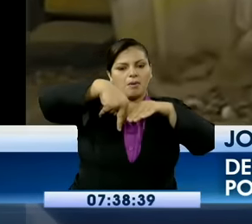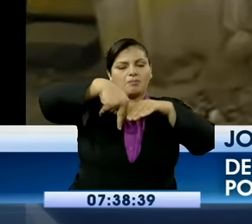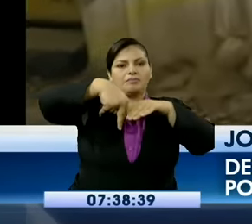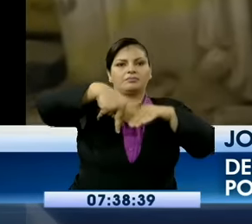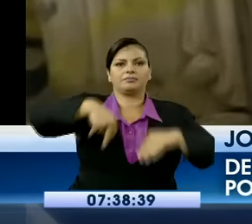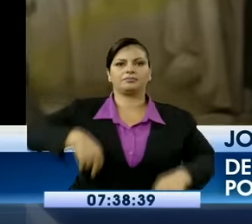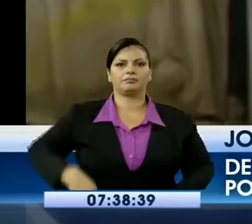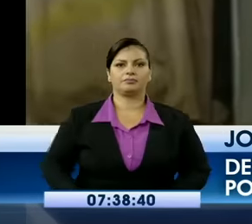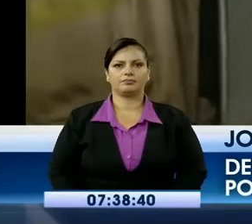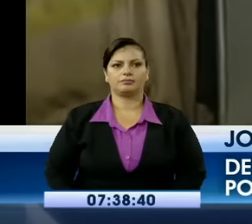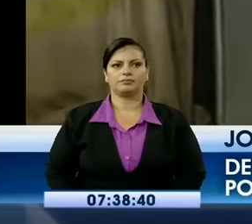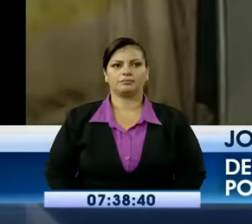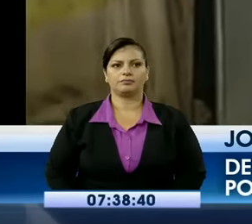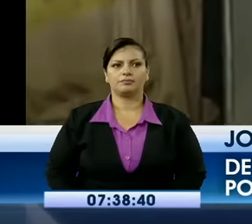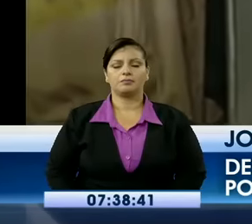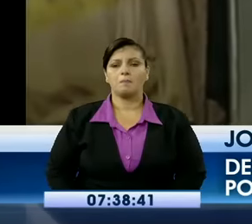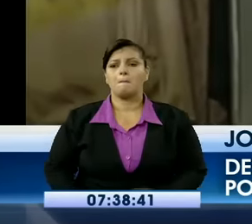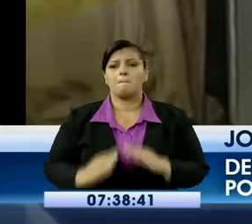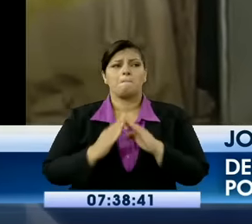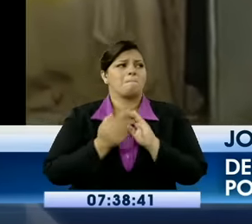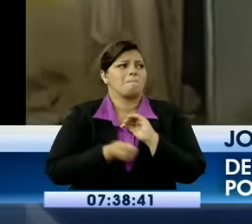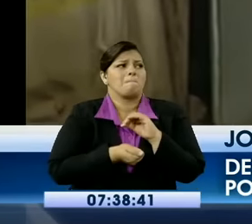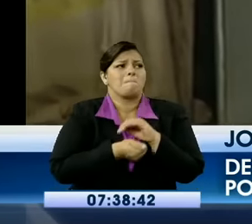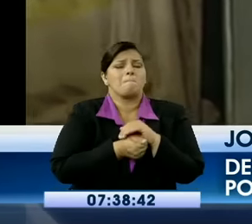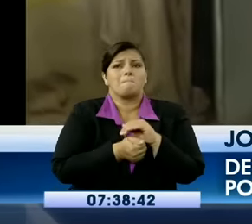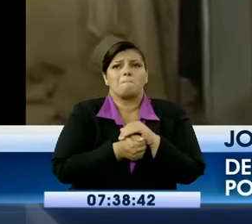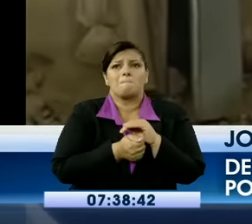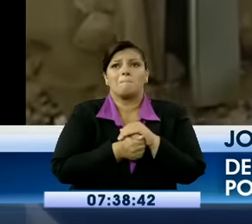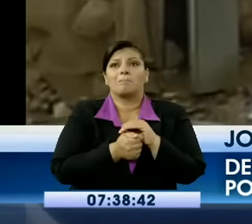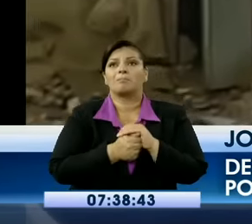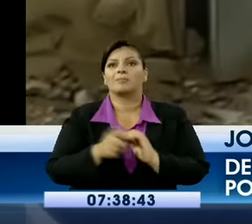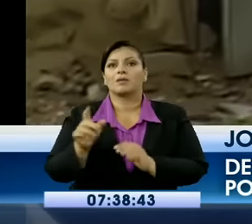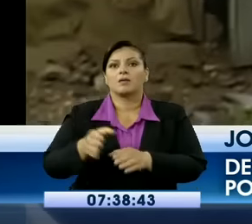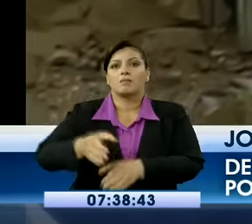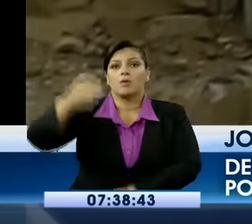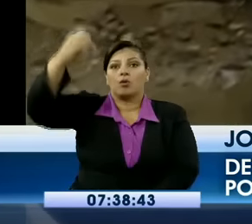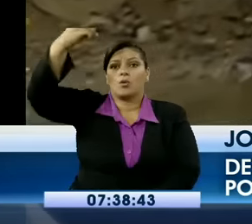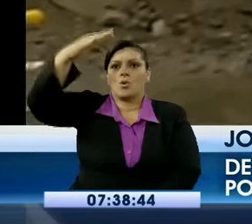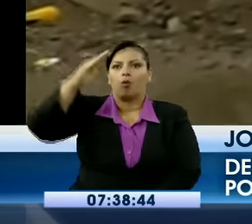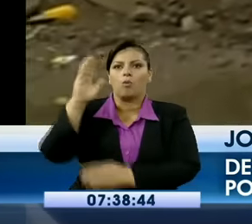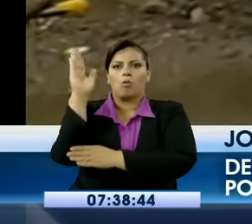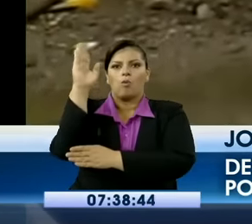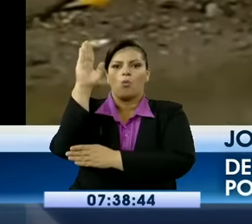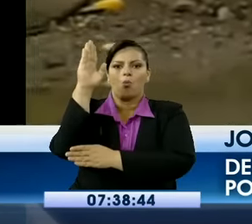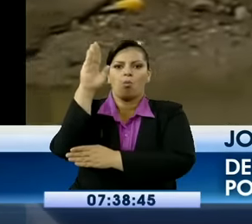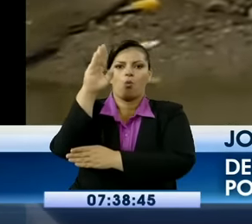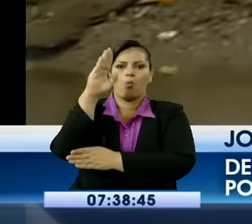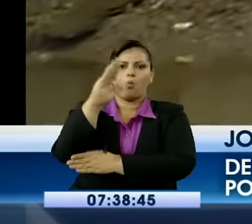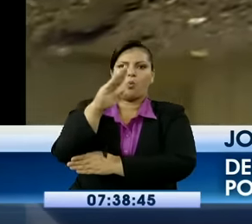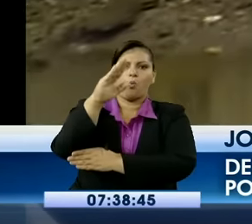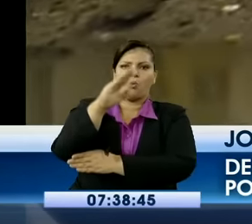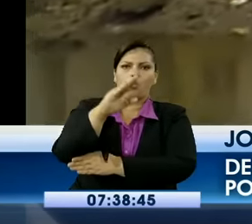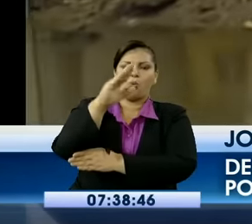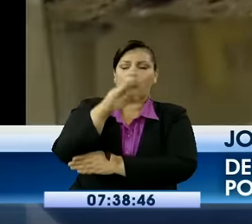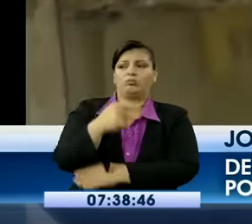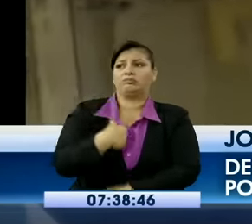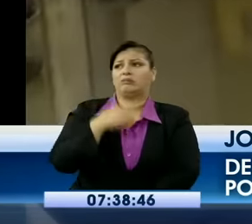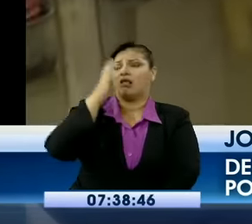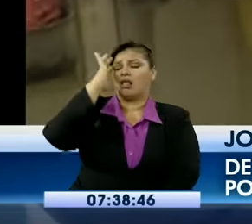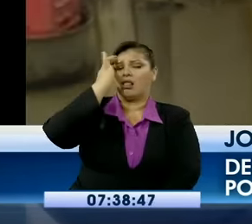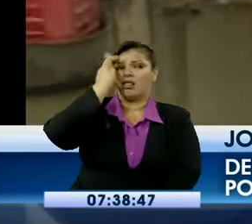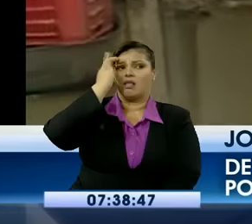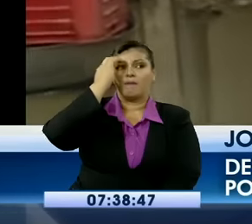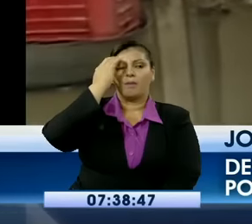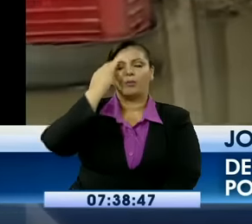propensos a que ese poste se nos caiga encima aquí de mi casa y necesitamos que por favor nos